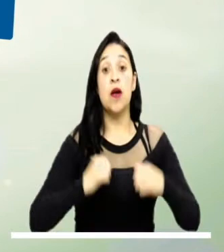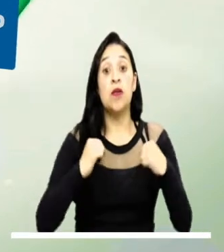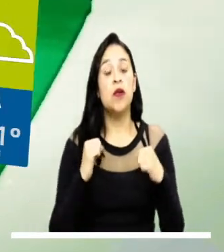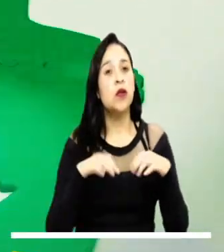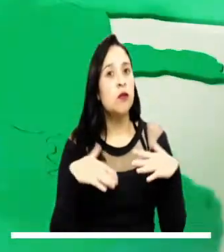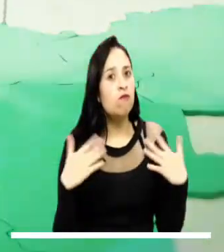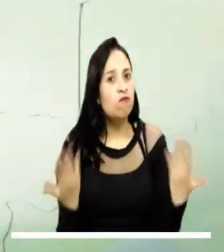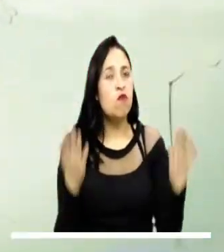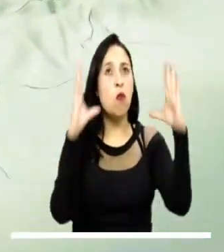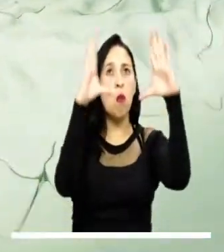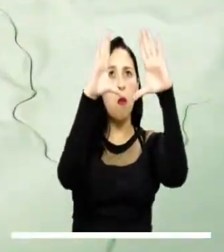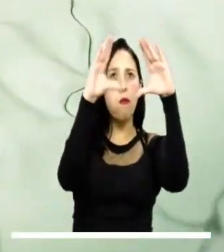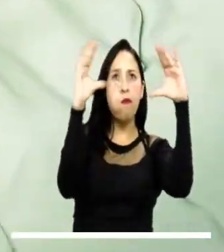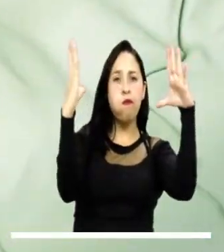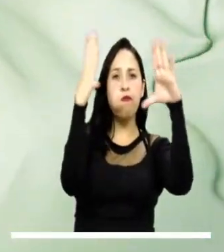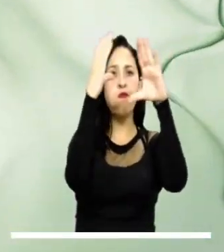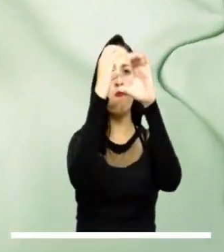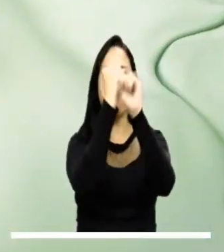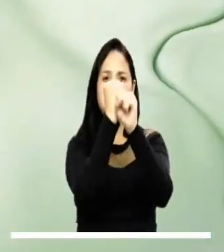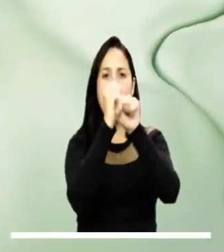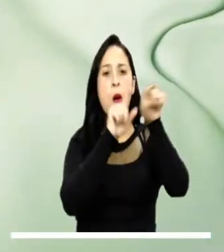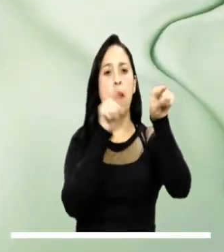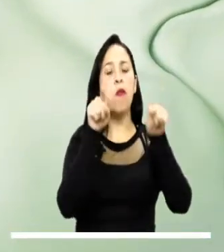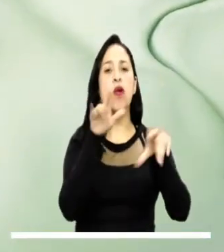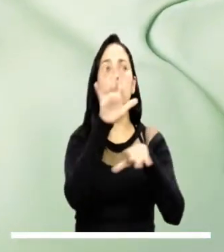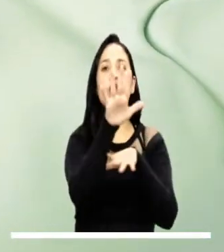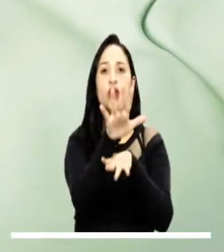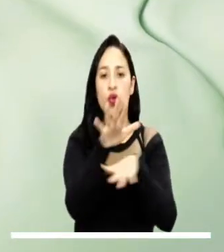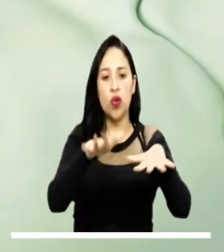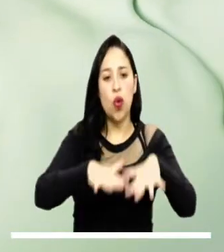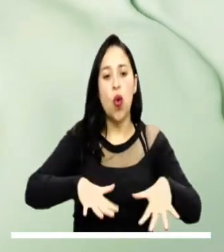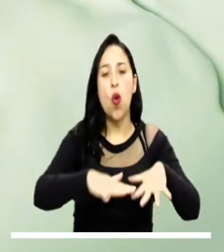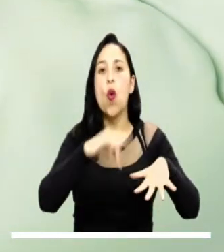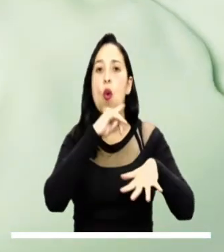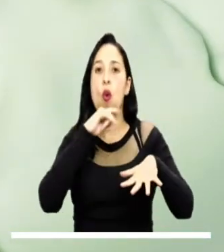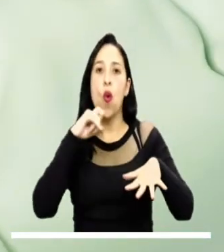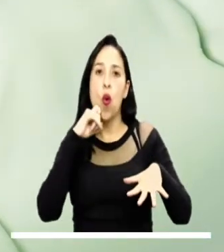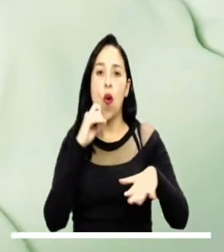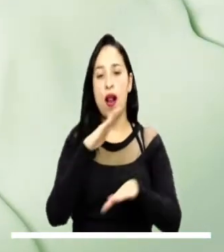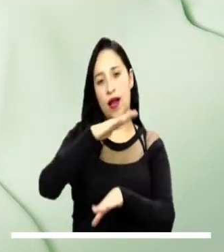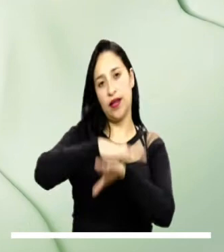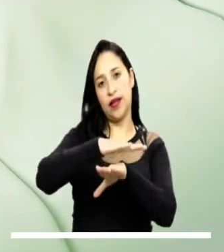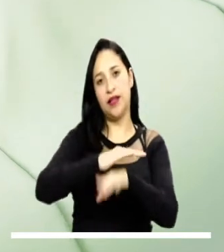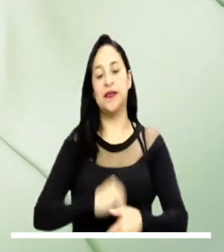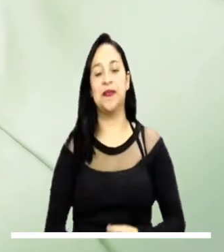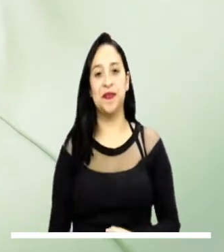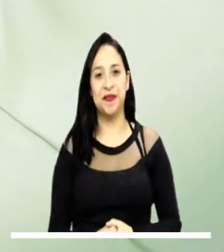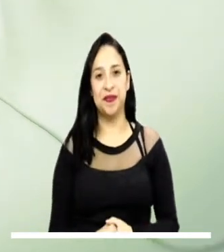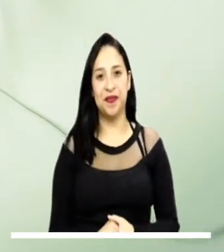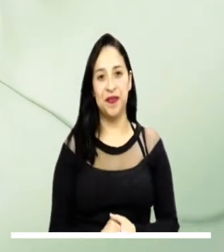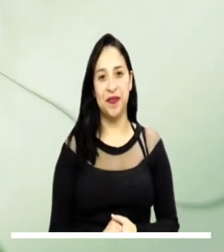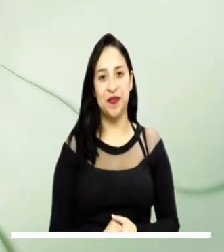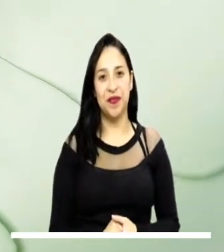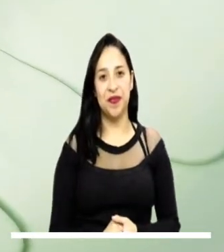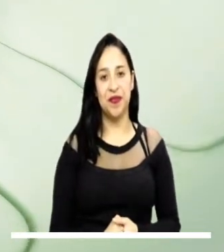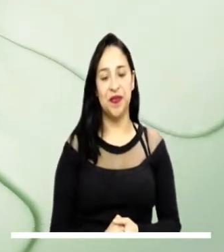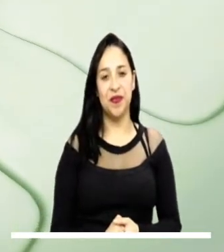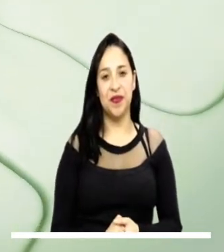A su vez, Bogotá permanece con un cielo levemente nublado y disfrutará de un clima seco durante toda la tarde.